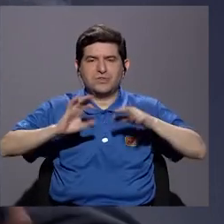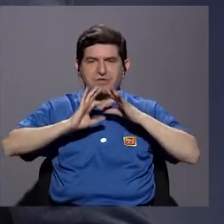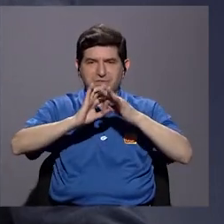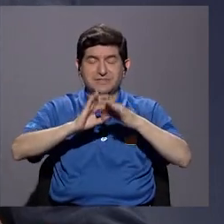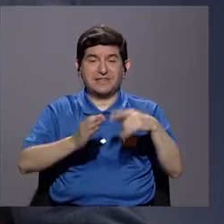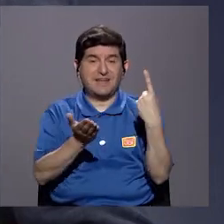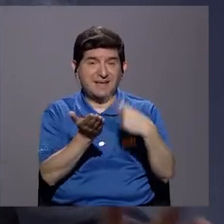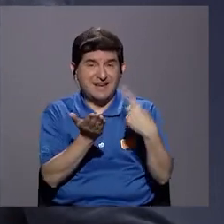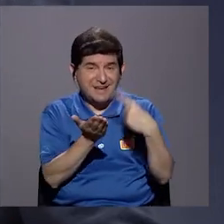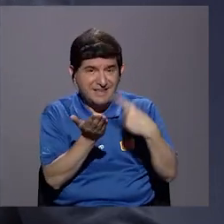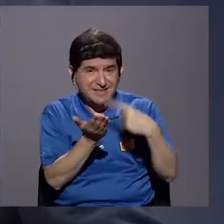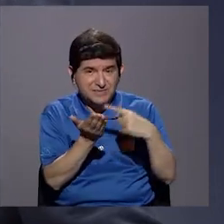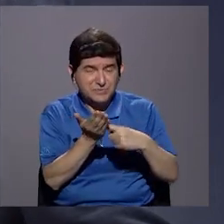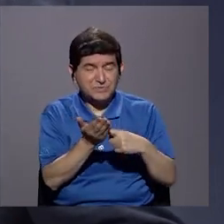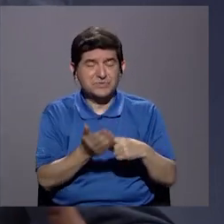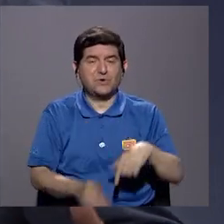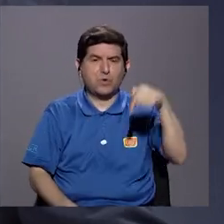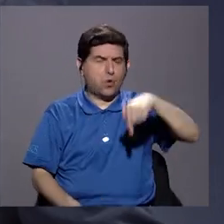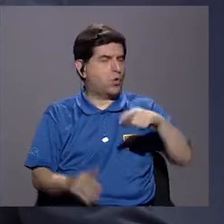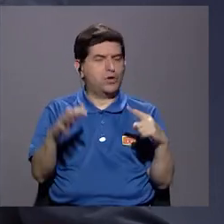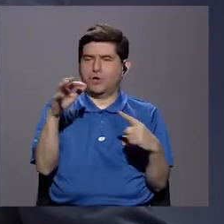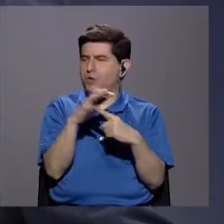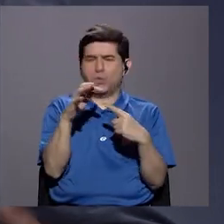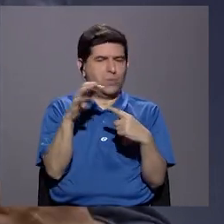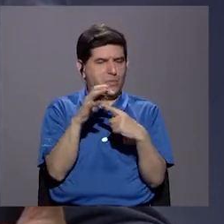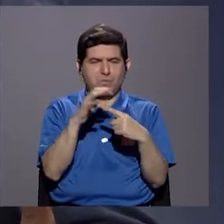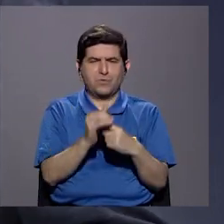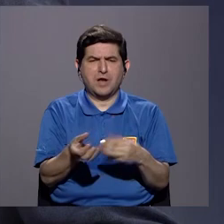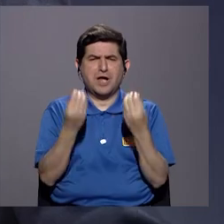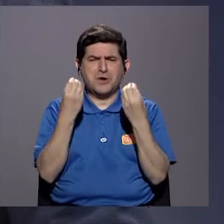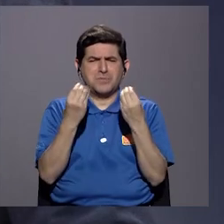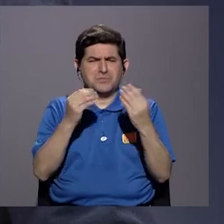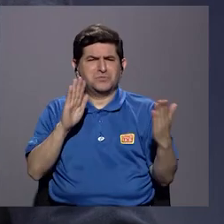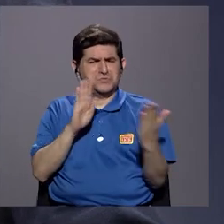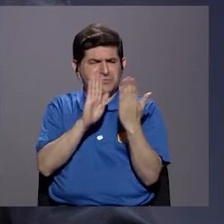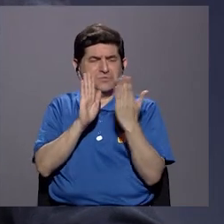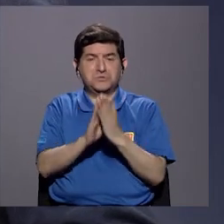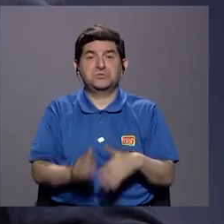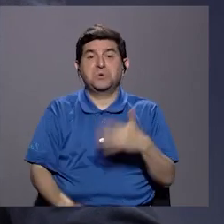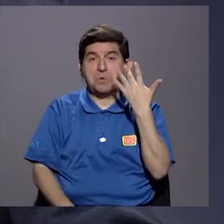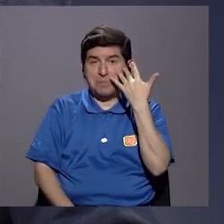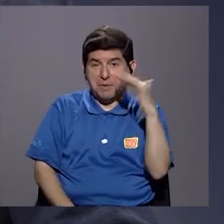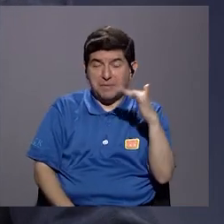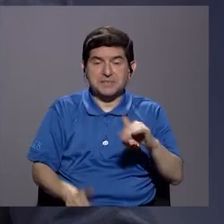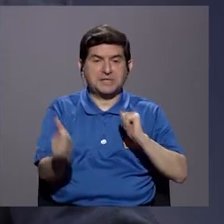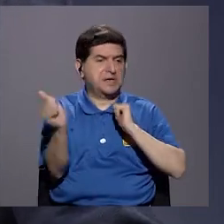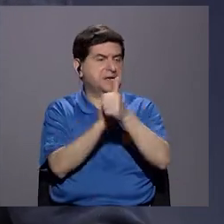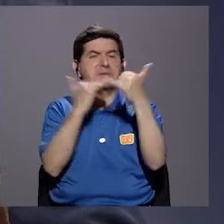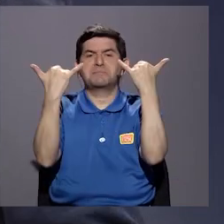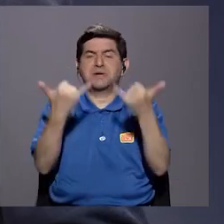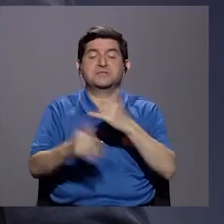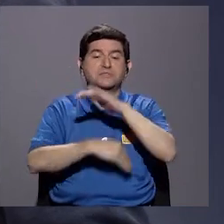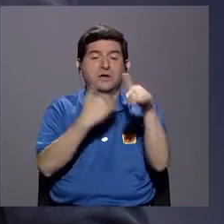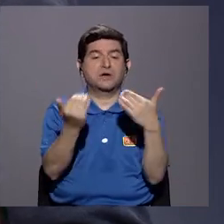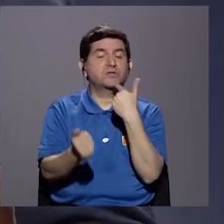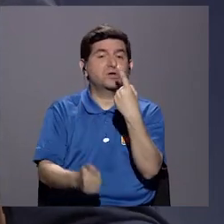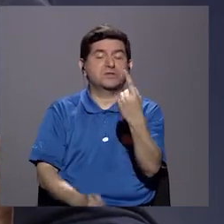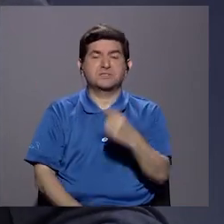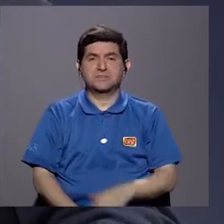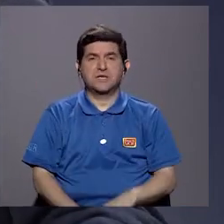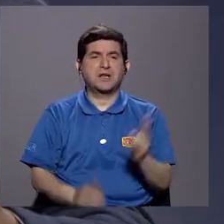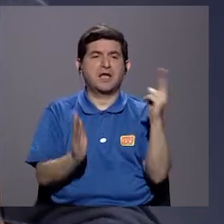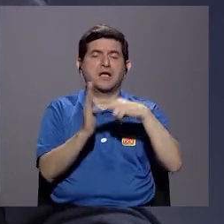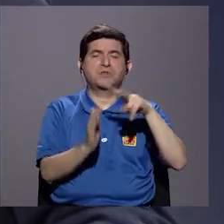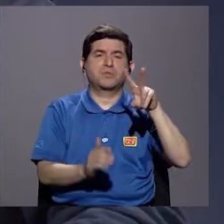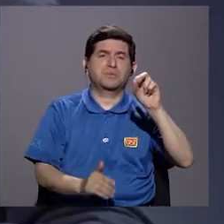en el que esta discusión, este debate, que hoy no es popular, que hoy genera tantas resistencias, nos parezca un debate superado. Y nos digamos todos, puf,